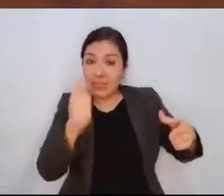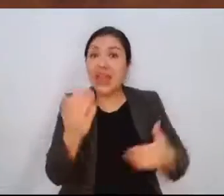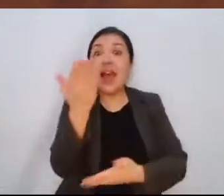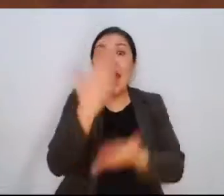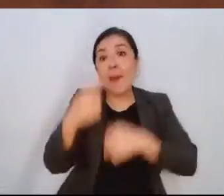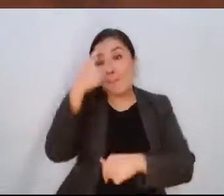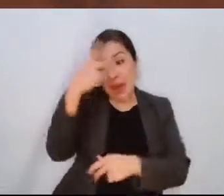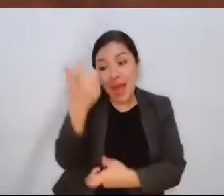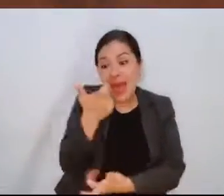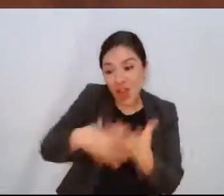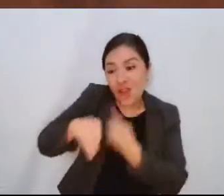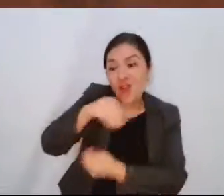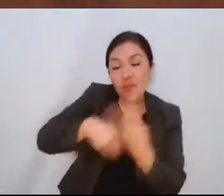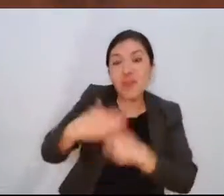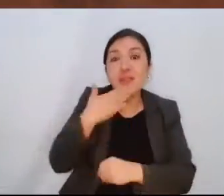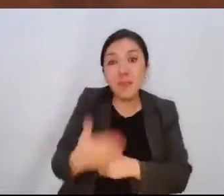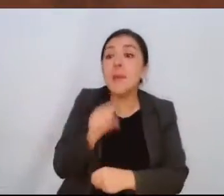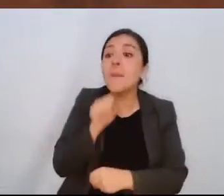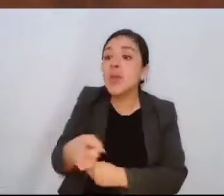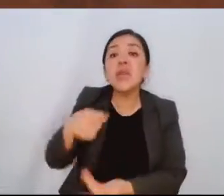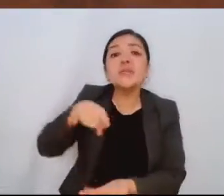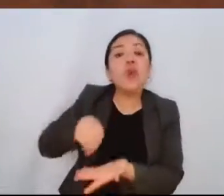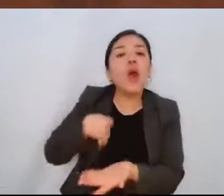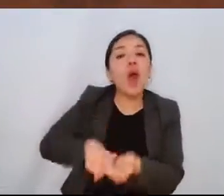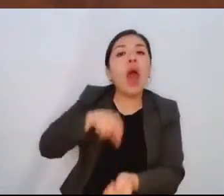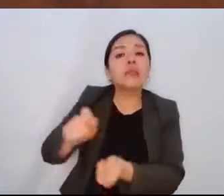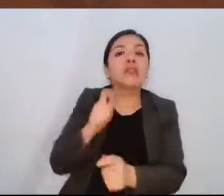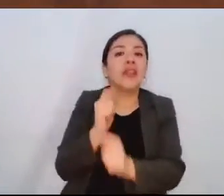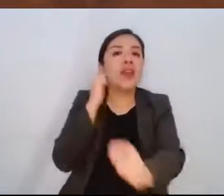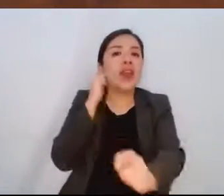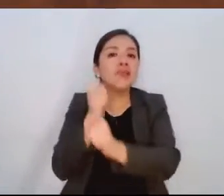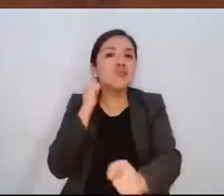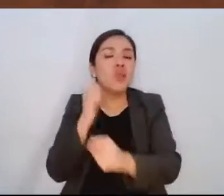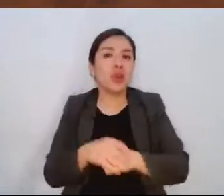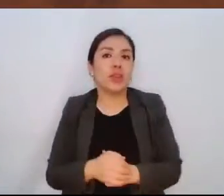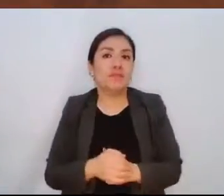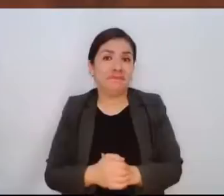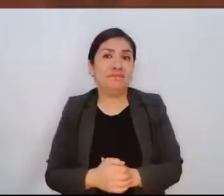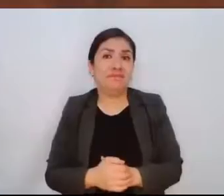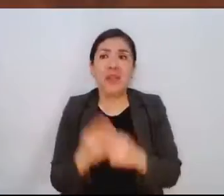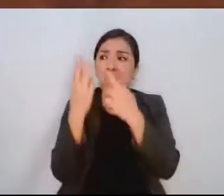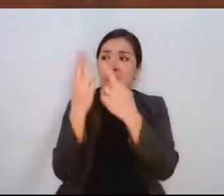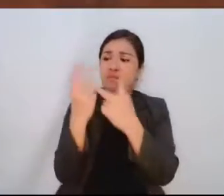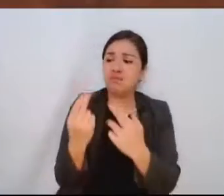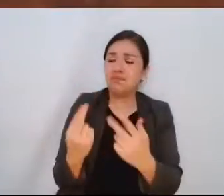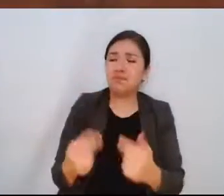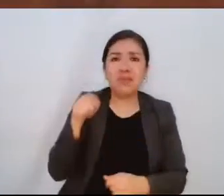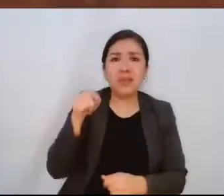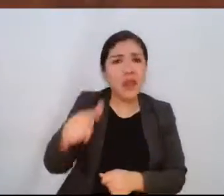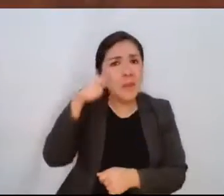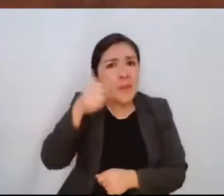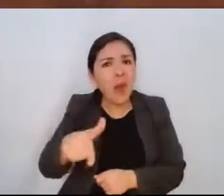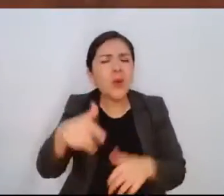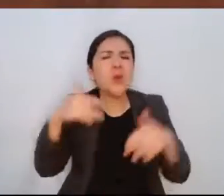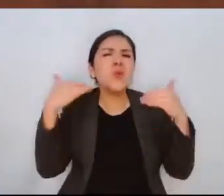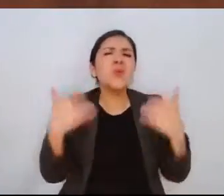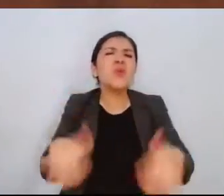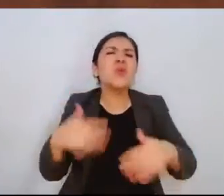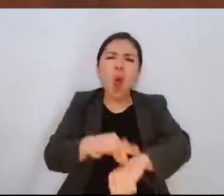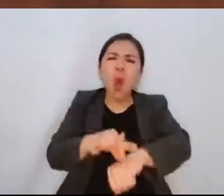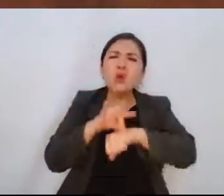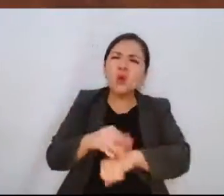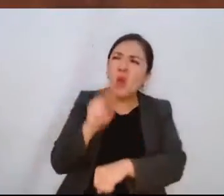economía es el transporte público. Y el deterioro, ya lo han comentado los compañeros, es muy, pero muy visible.